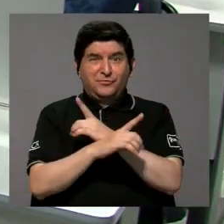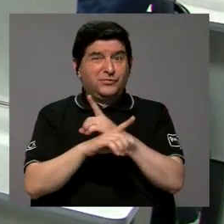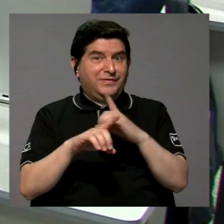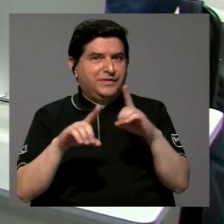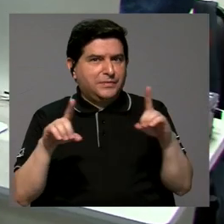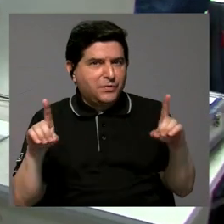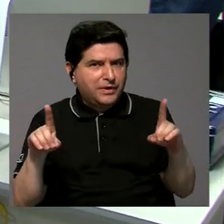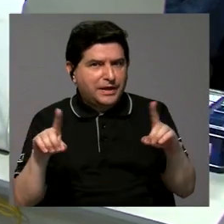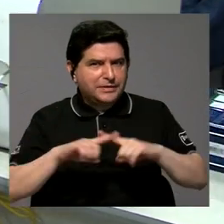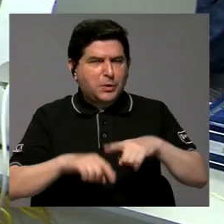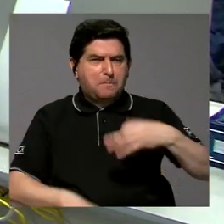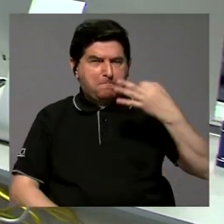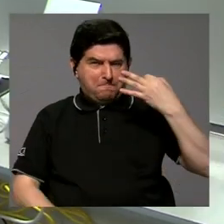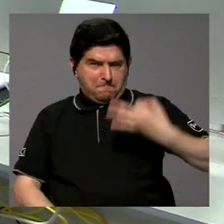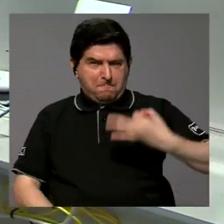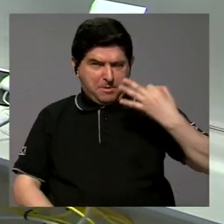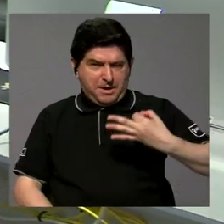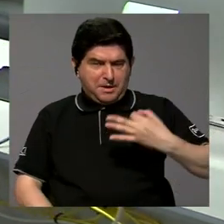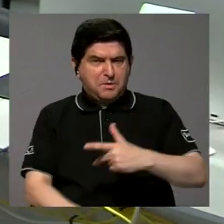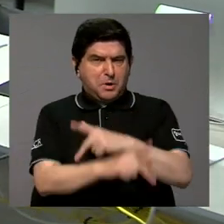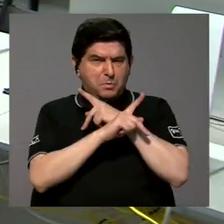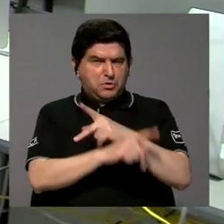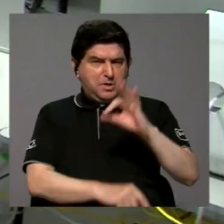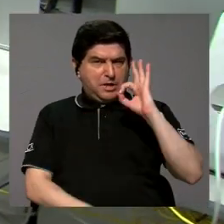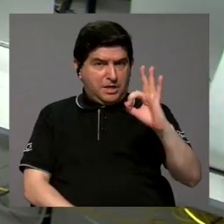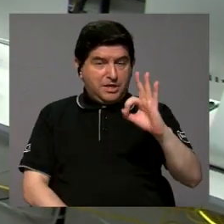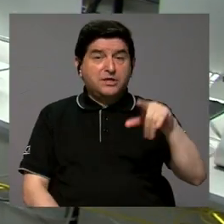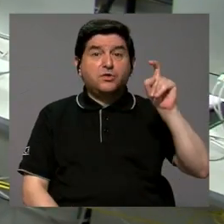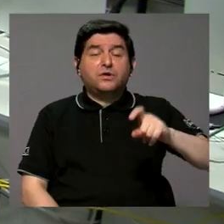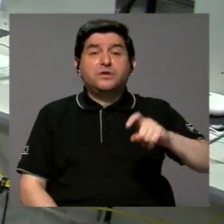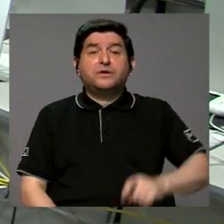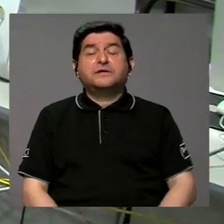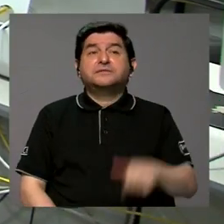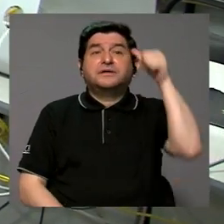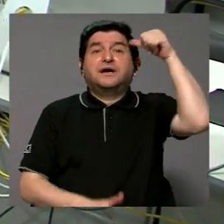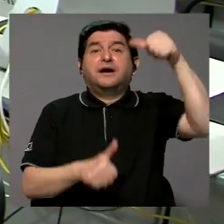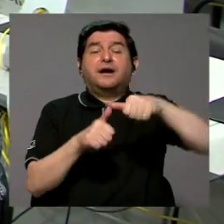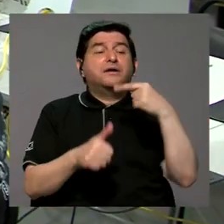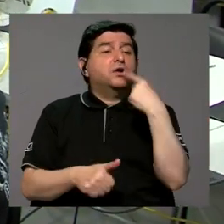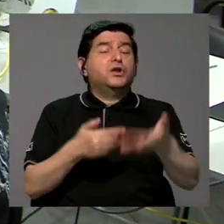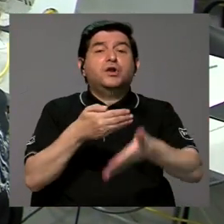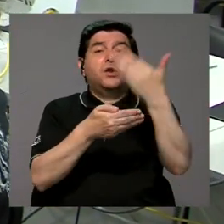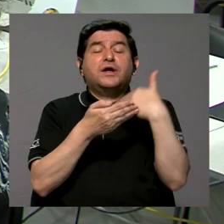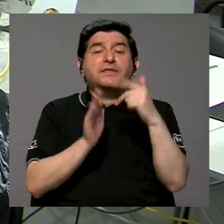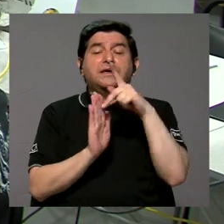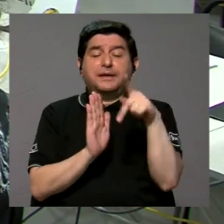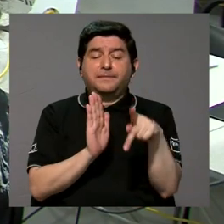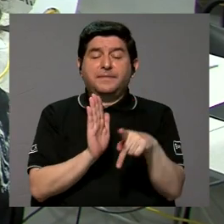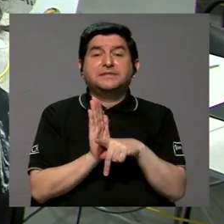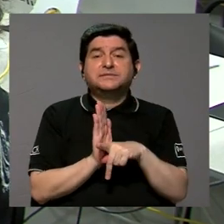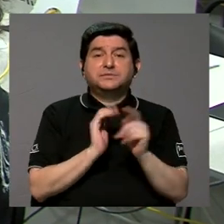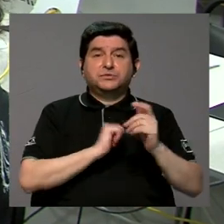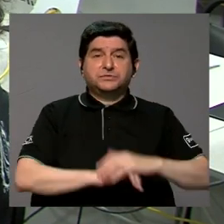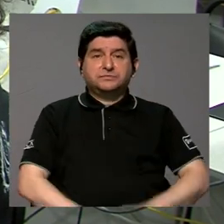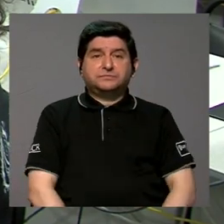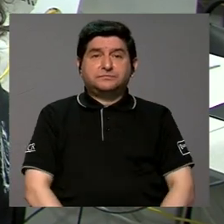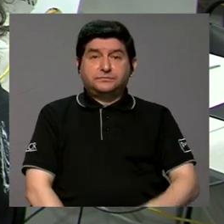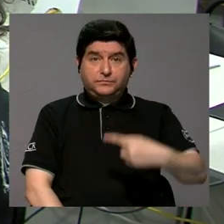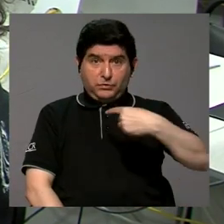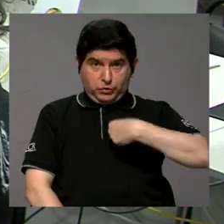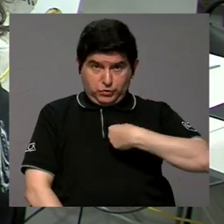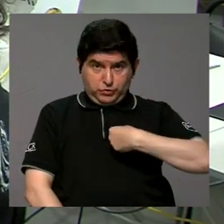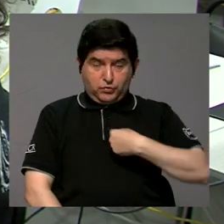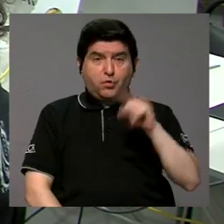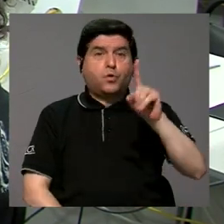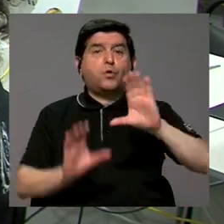democrático, pero bien cimentado, bien blindado, tenemos que tomar en cuenta lo que yo le decía a usted ahora, los principios. Si yo tengo